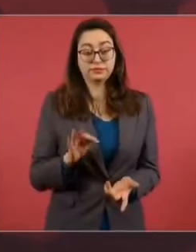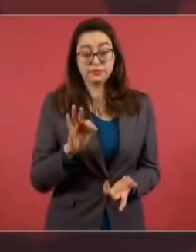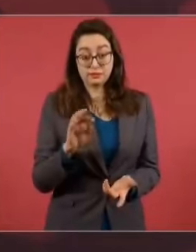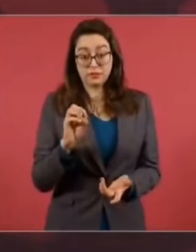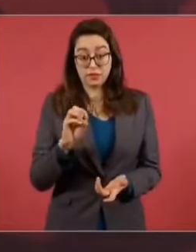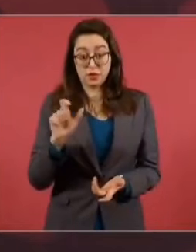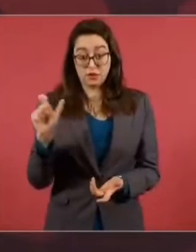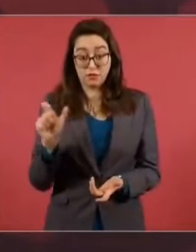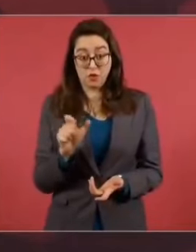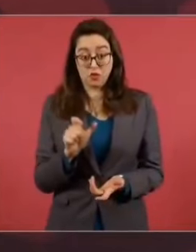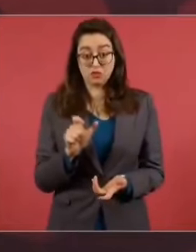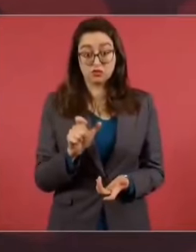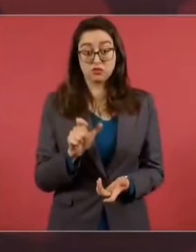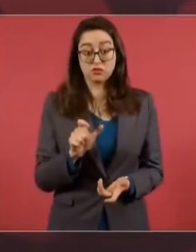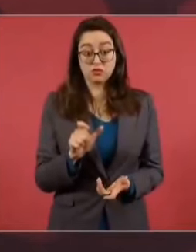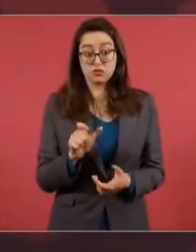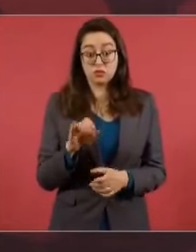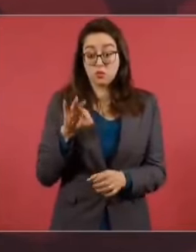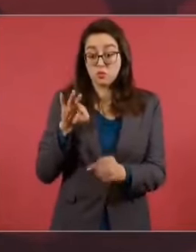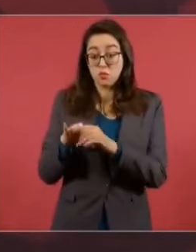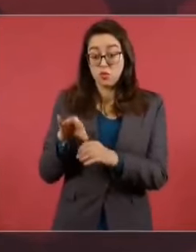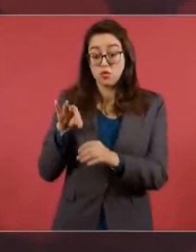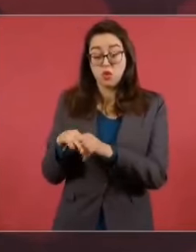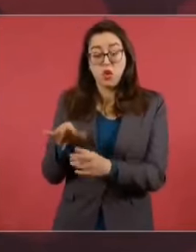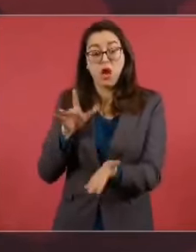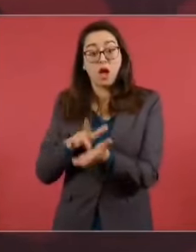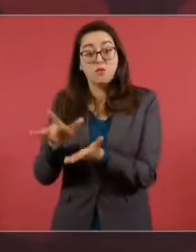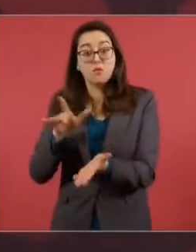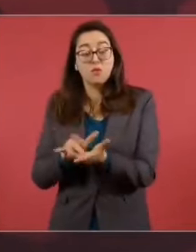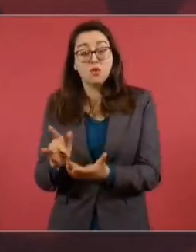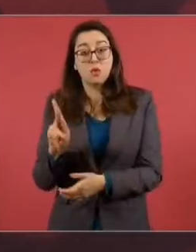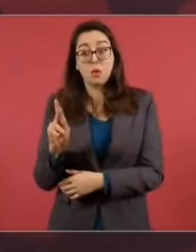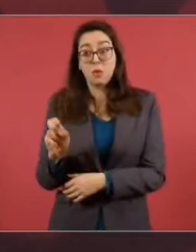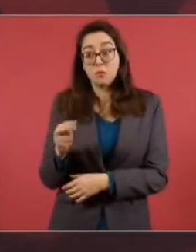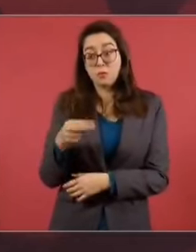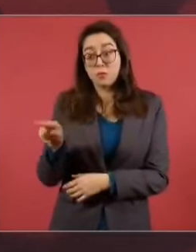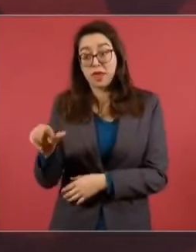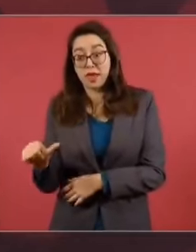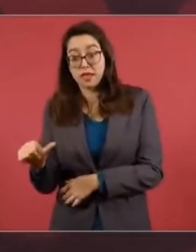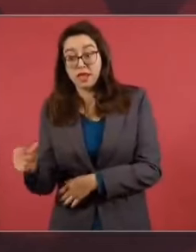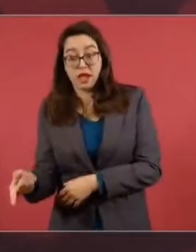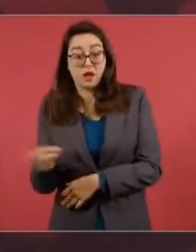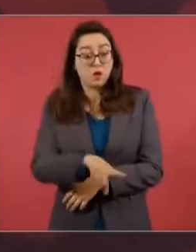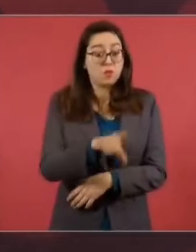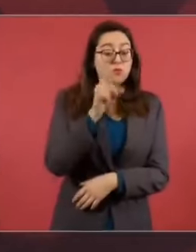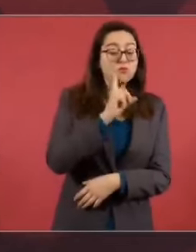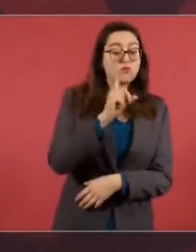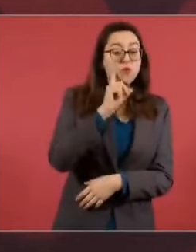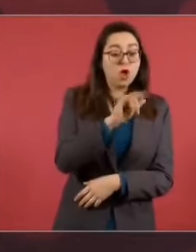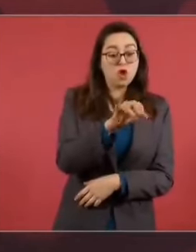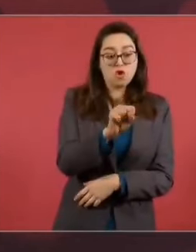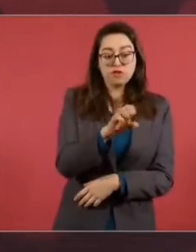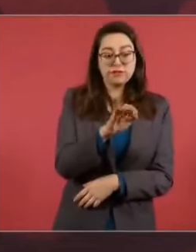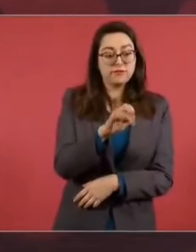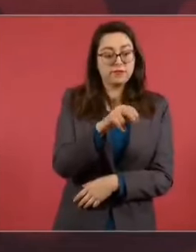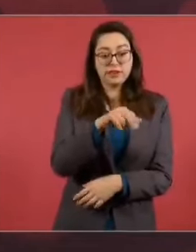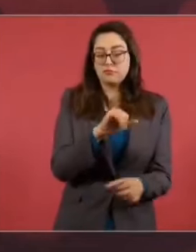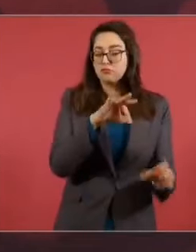votó por Peña, no por Josefina Vázquez Mota,